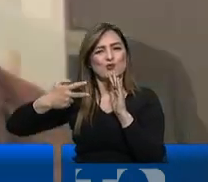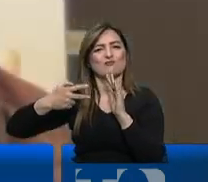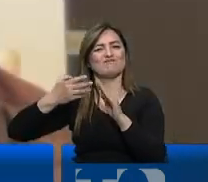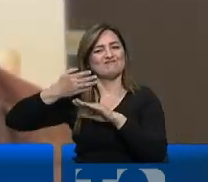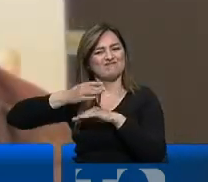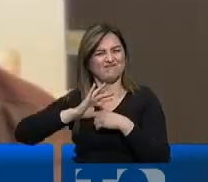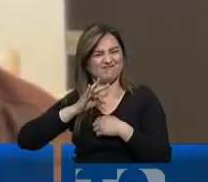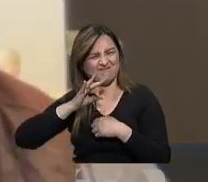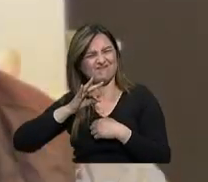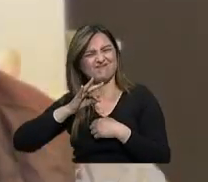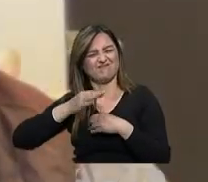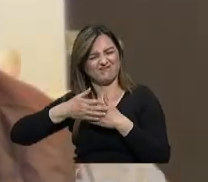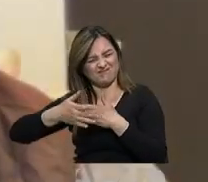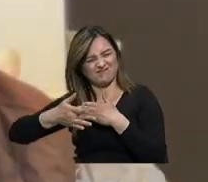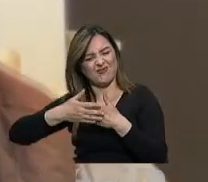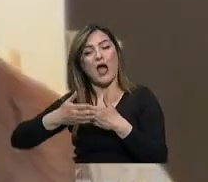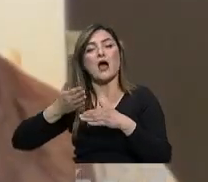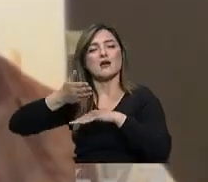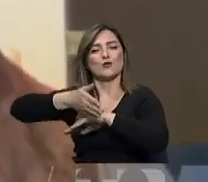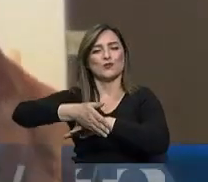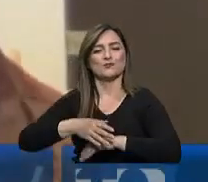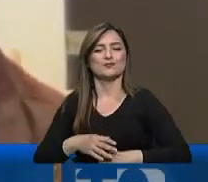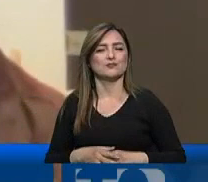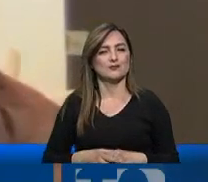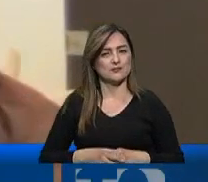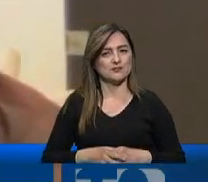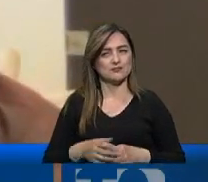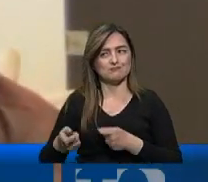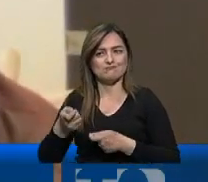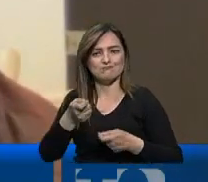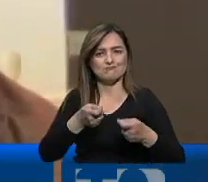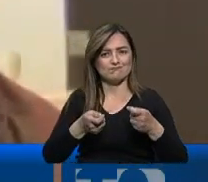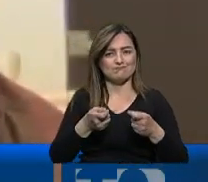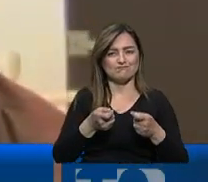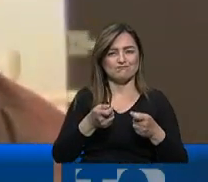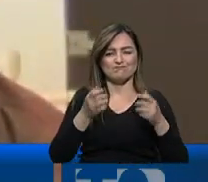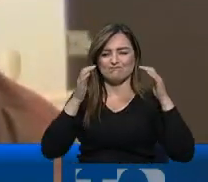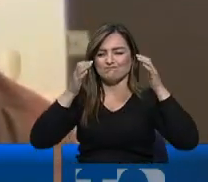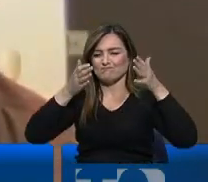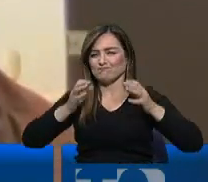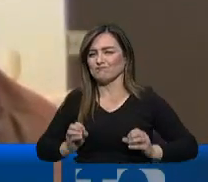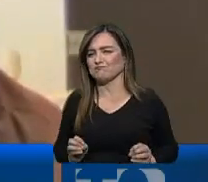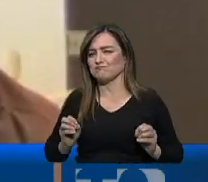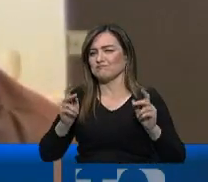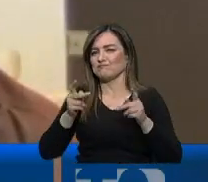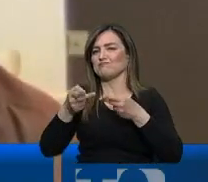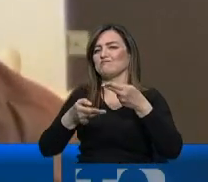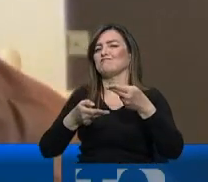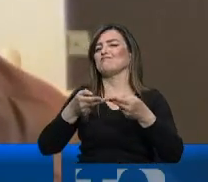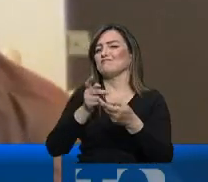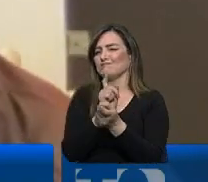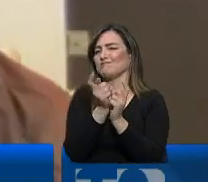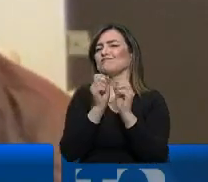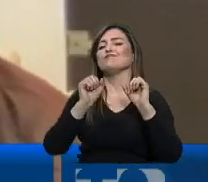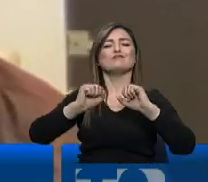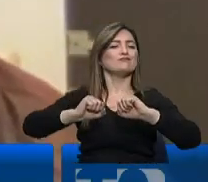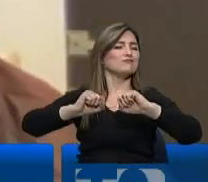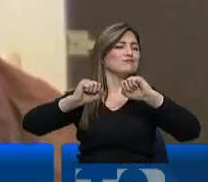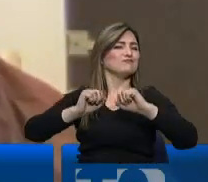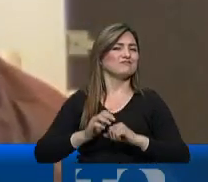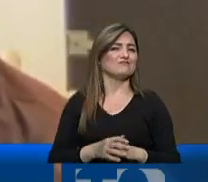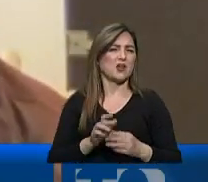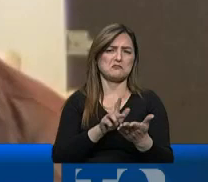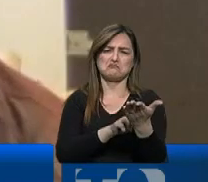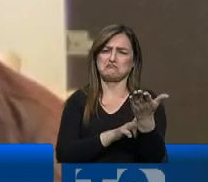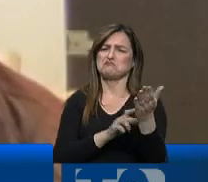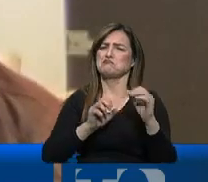pospandemia. Tener la mente a mercados externos y siempre pensar que puede haber una oportunidad de llevar los negocios, incluso los negocios